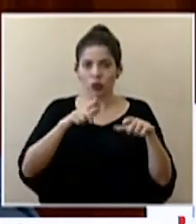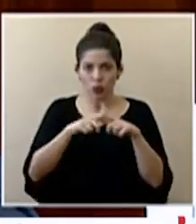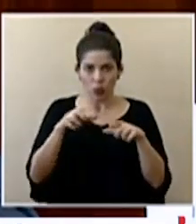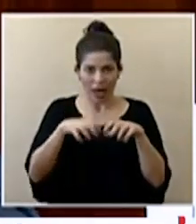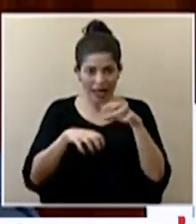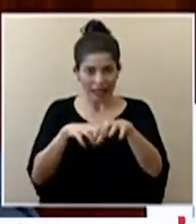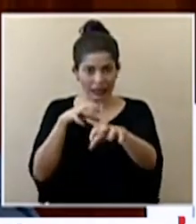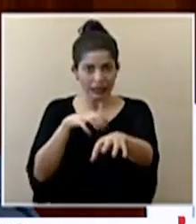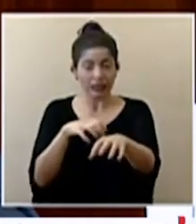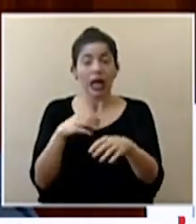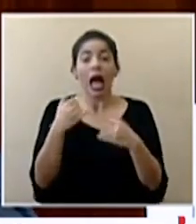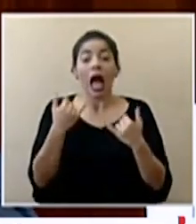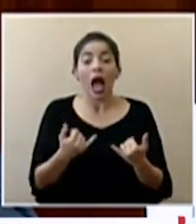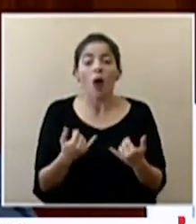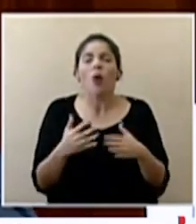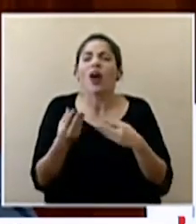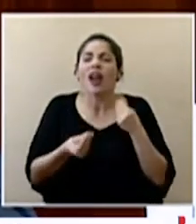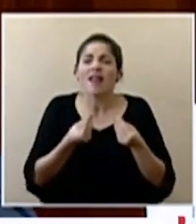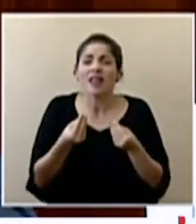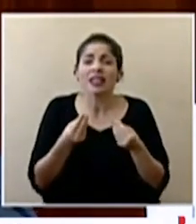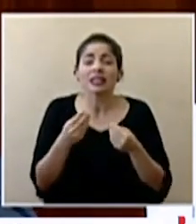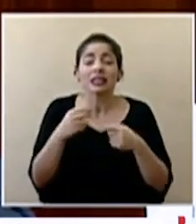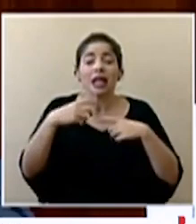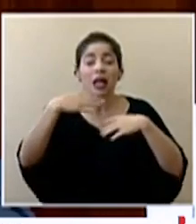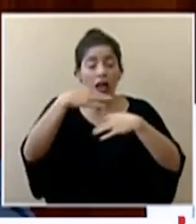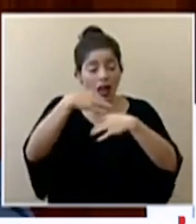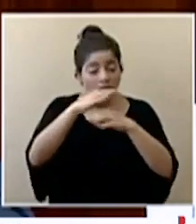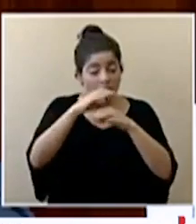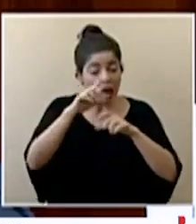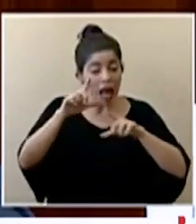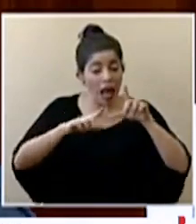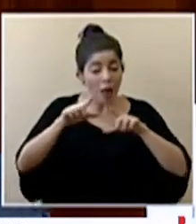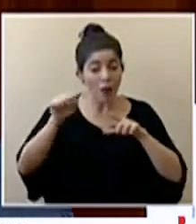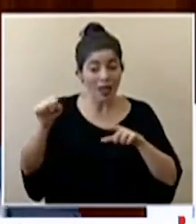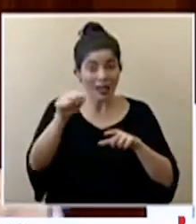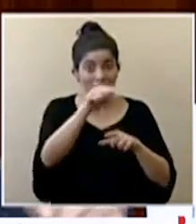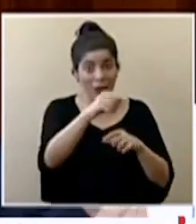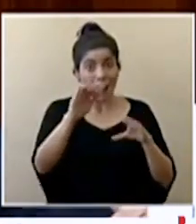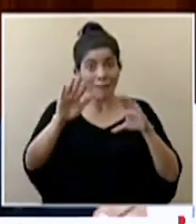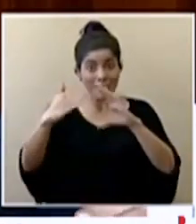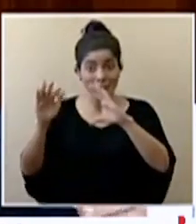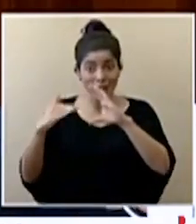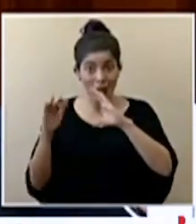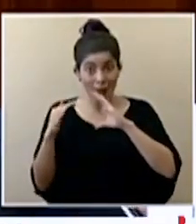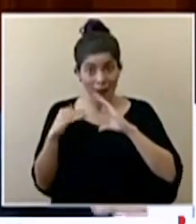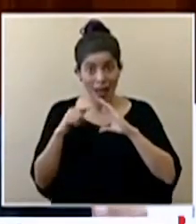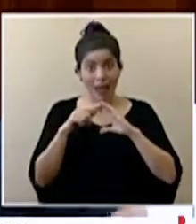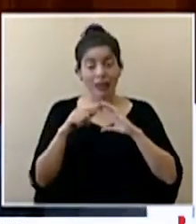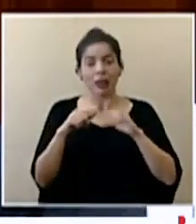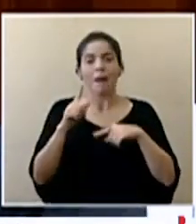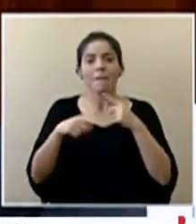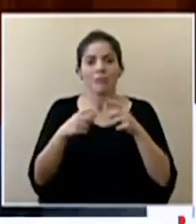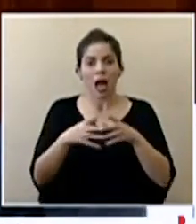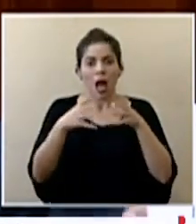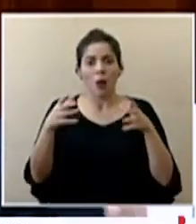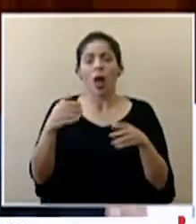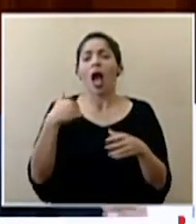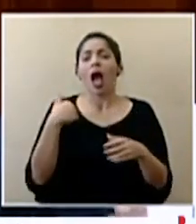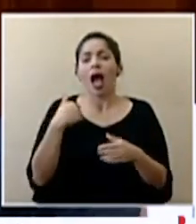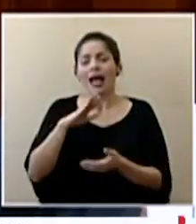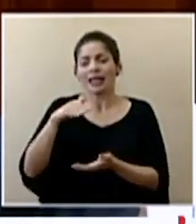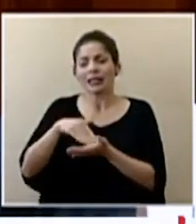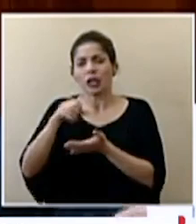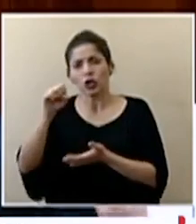aumentar la cantidad de muestras que envían estos lugares que están en la región central sur